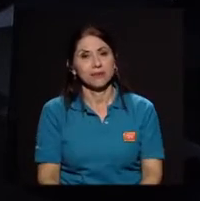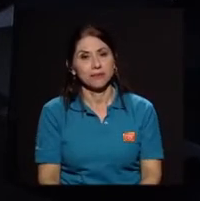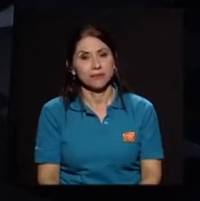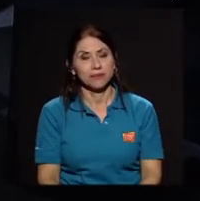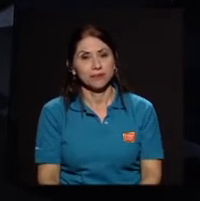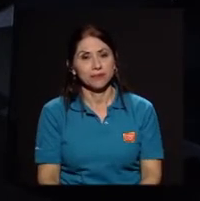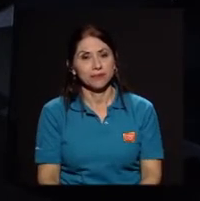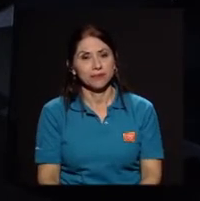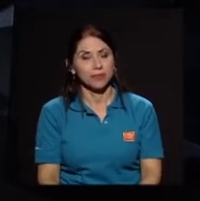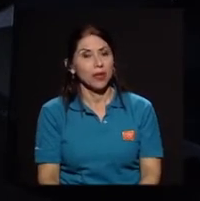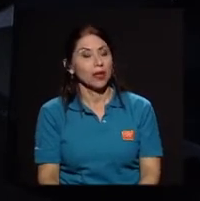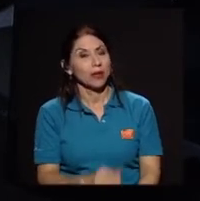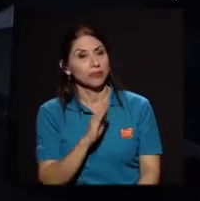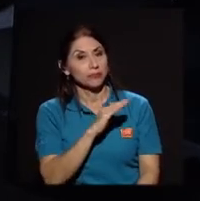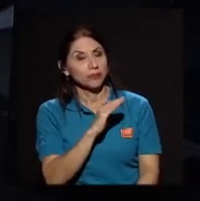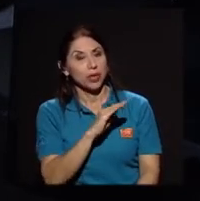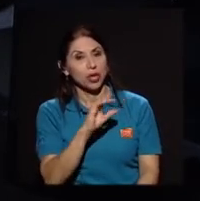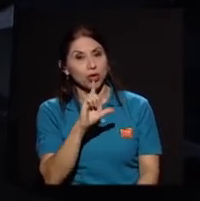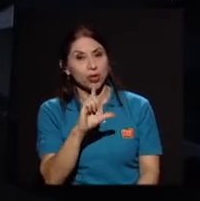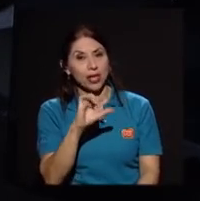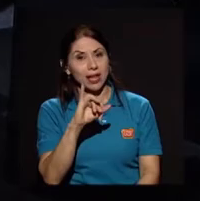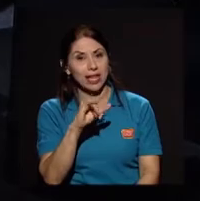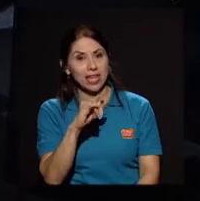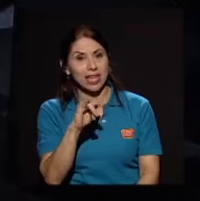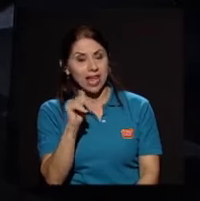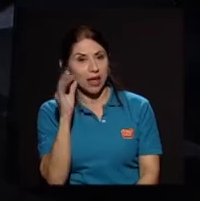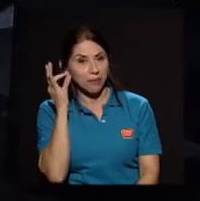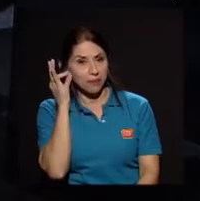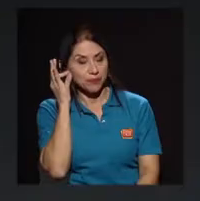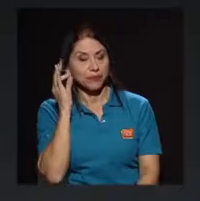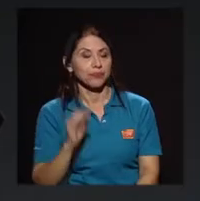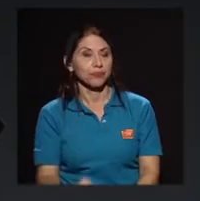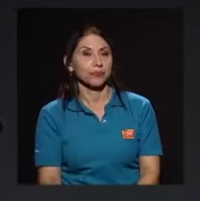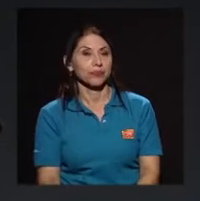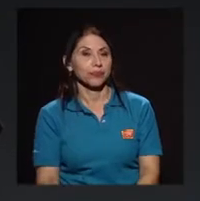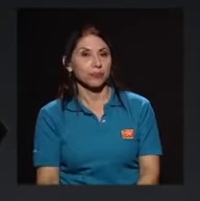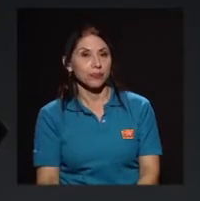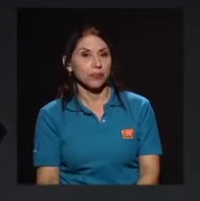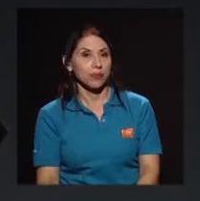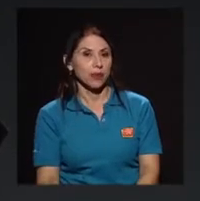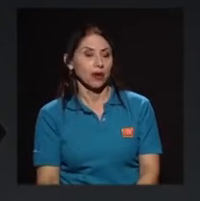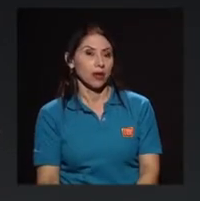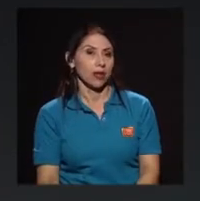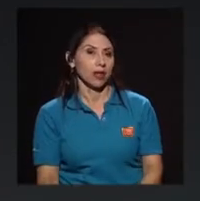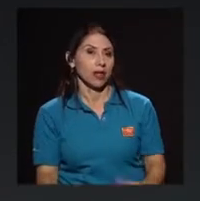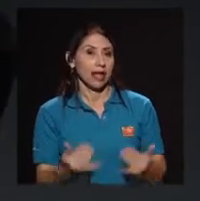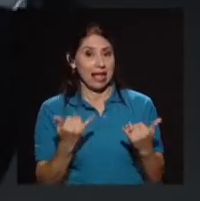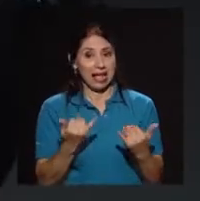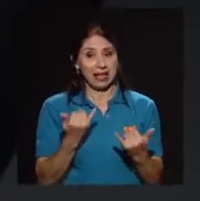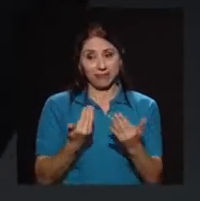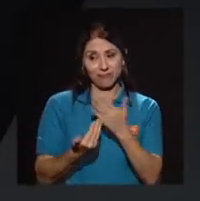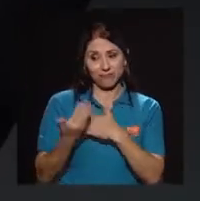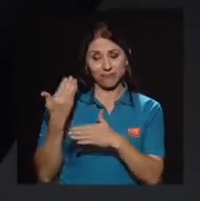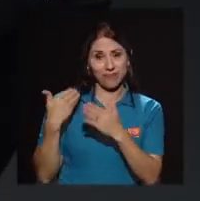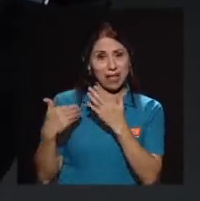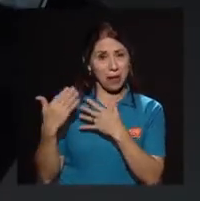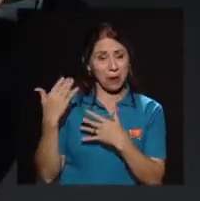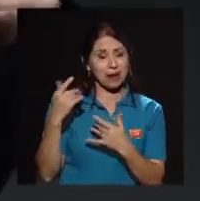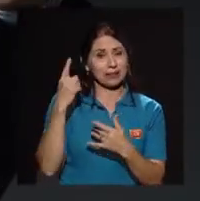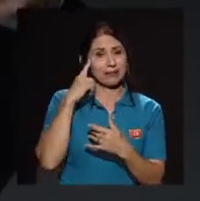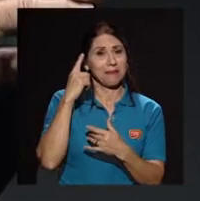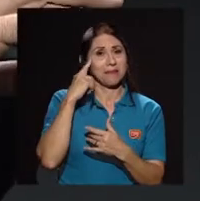Doña Ligia, un poco con la carrera en San Ramón, ¿hace cuántos años